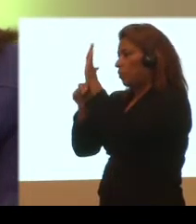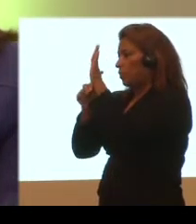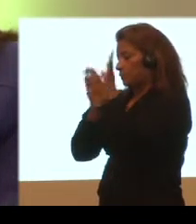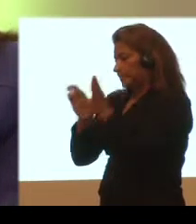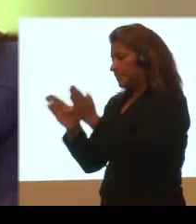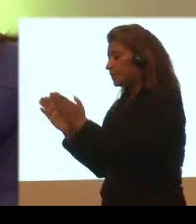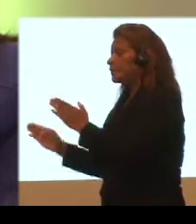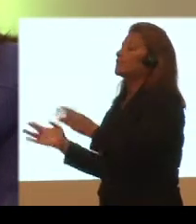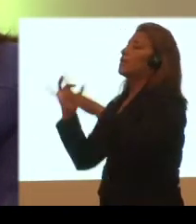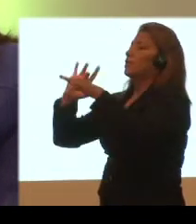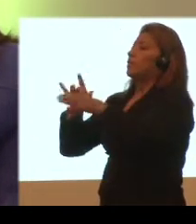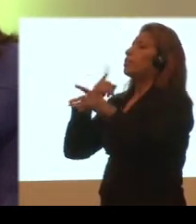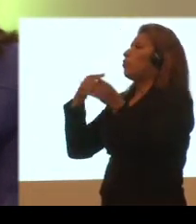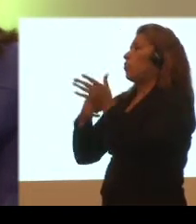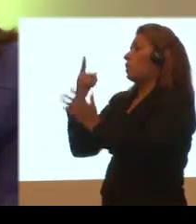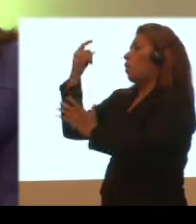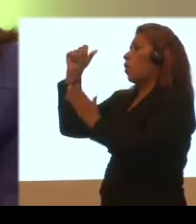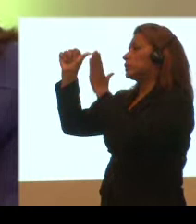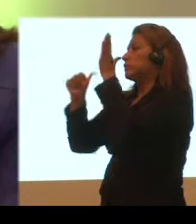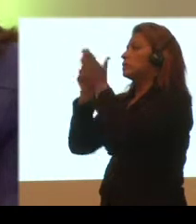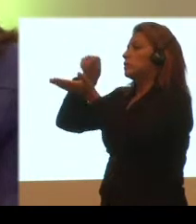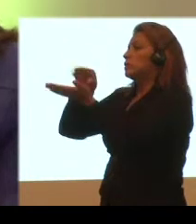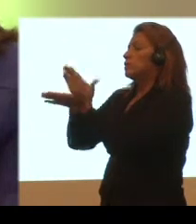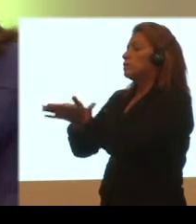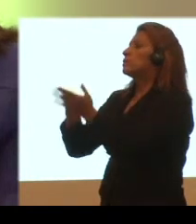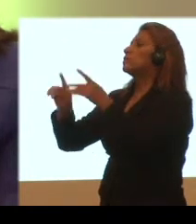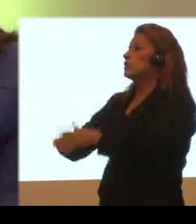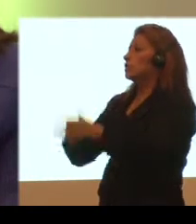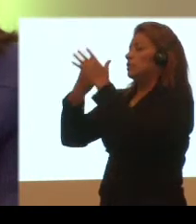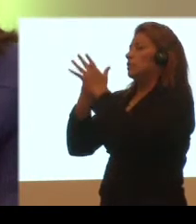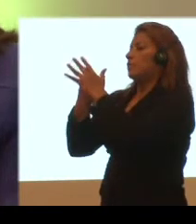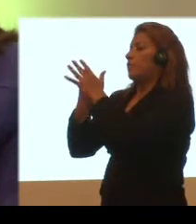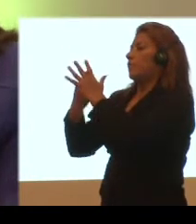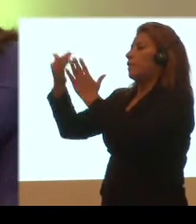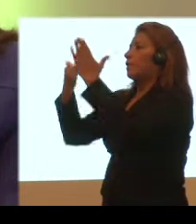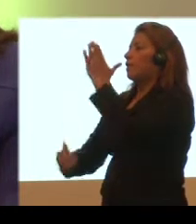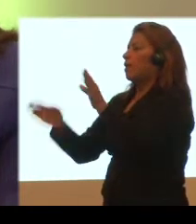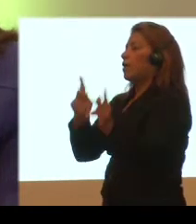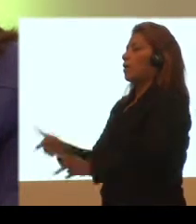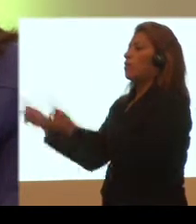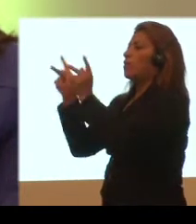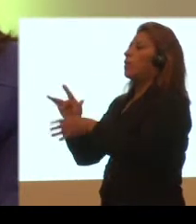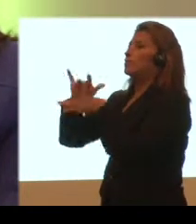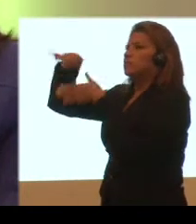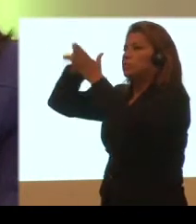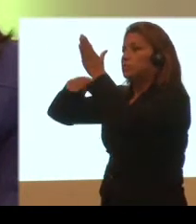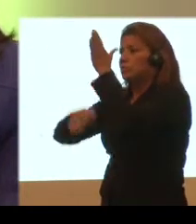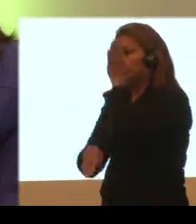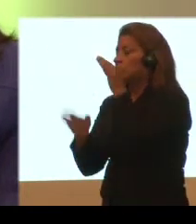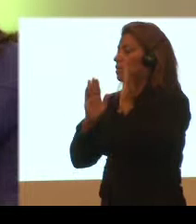gestión de riesgos a efectos que se incluyan 11 artículos referentes a principios y plan nacional de reducción de riesgos,